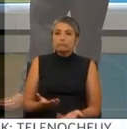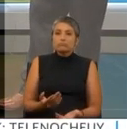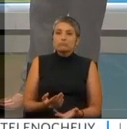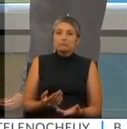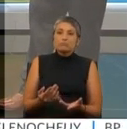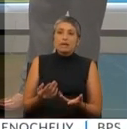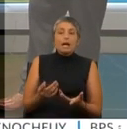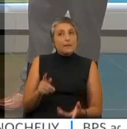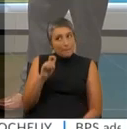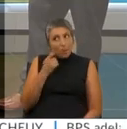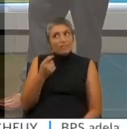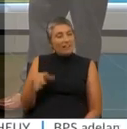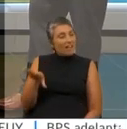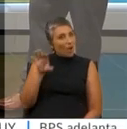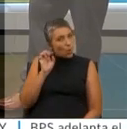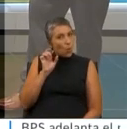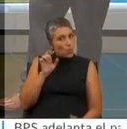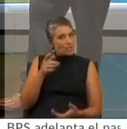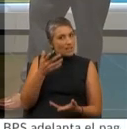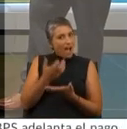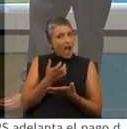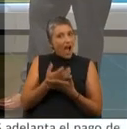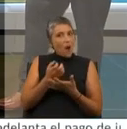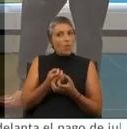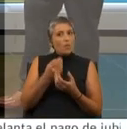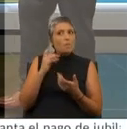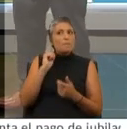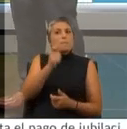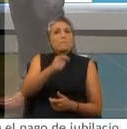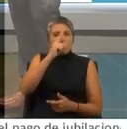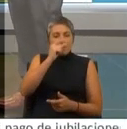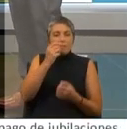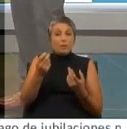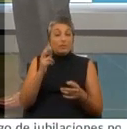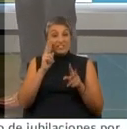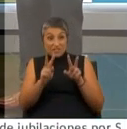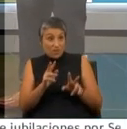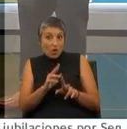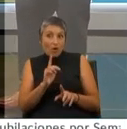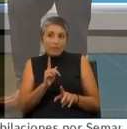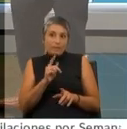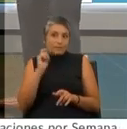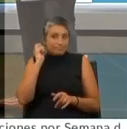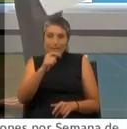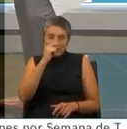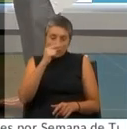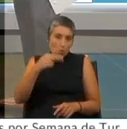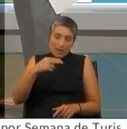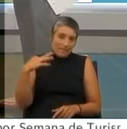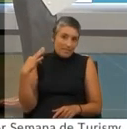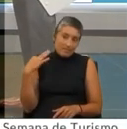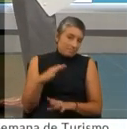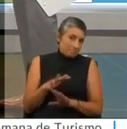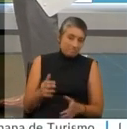escuchar este audio para saber si la amarilla en campo, ¿por qué la decide? Porque si vio este contacto, no puede decidir que es amarilla. Nunca. En este,